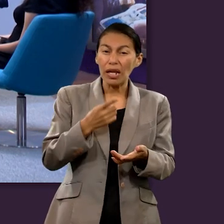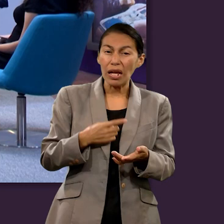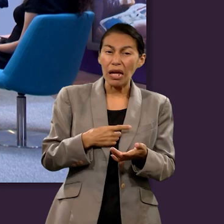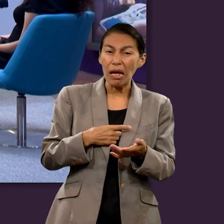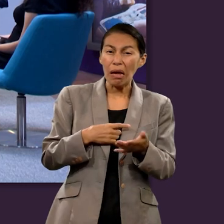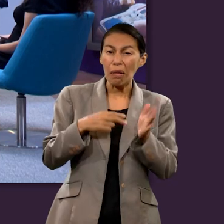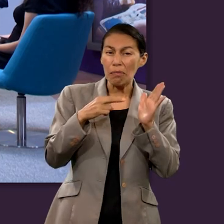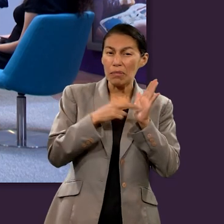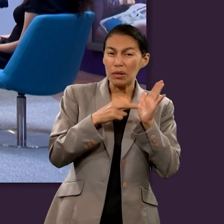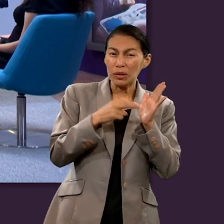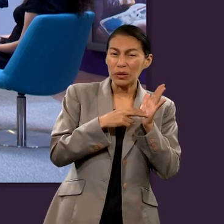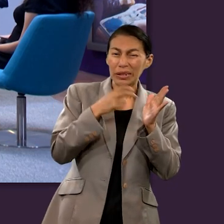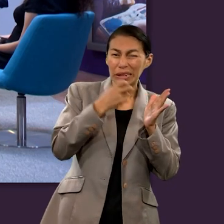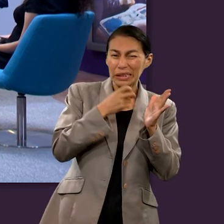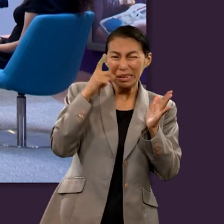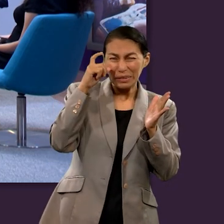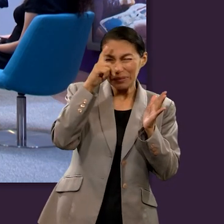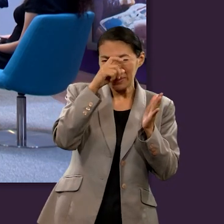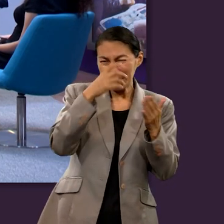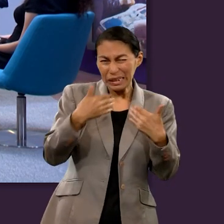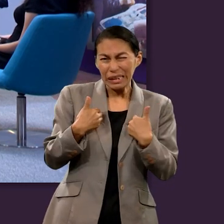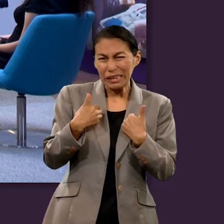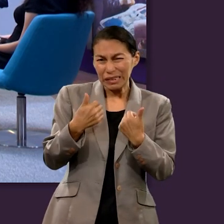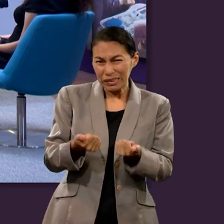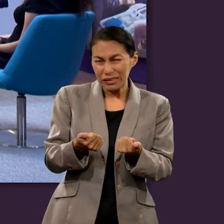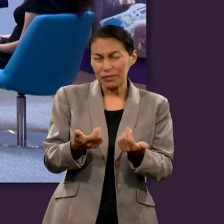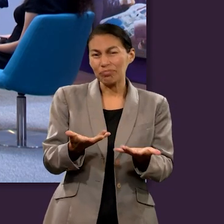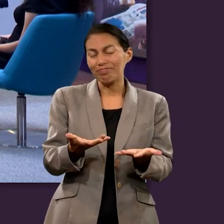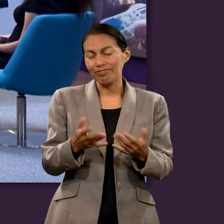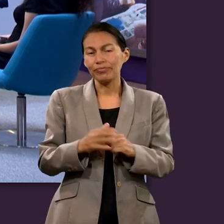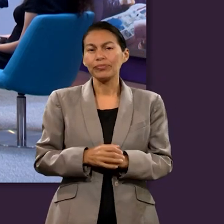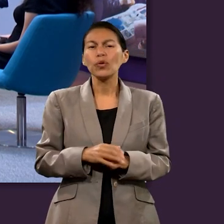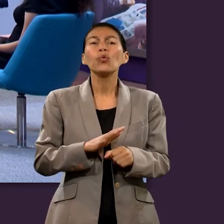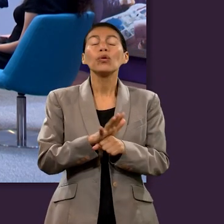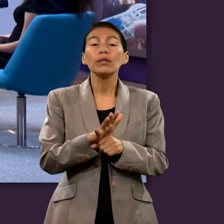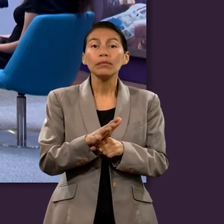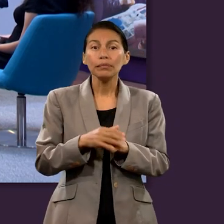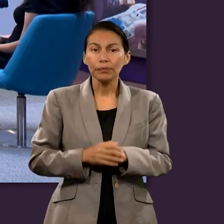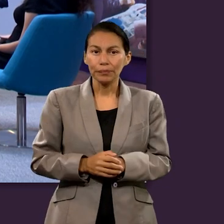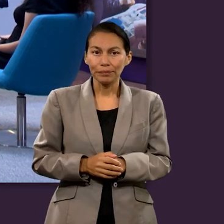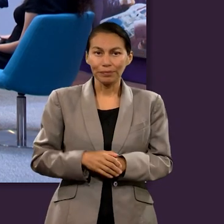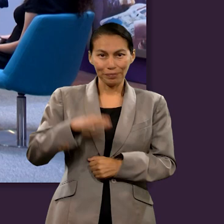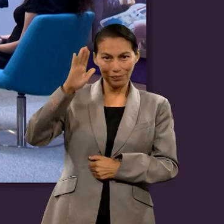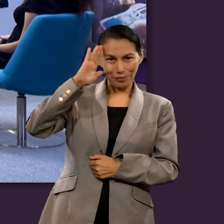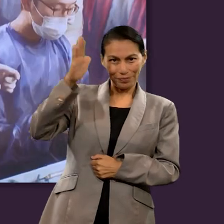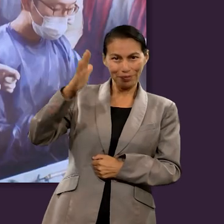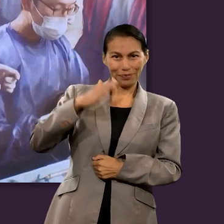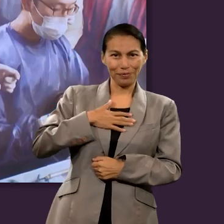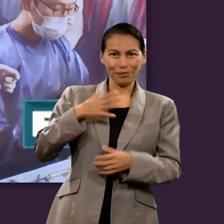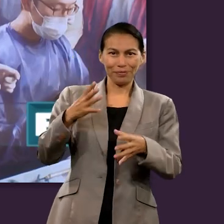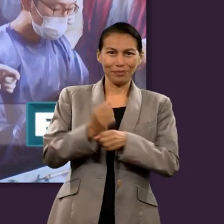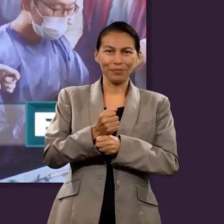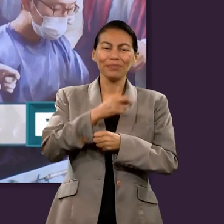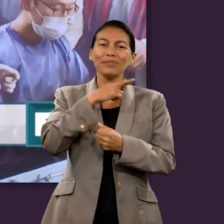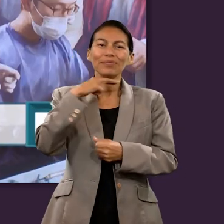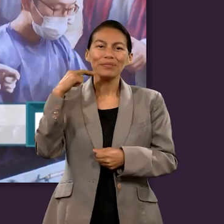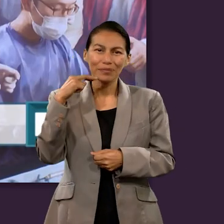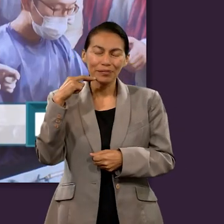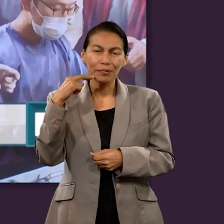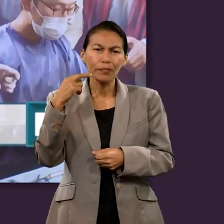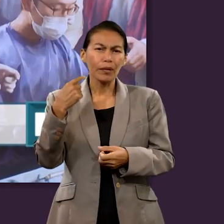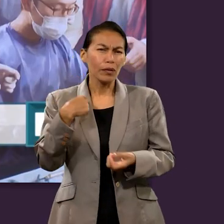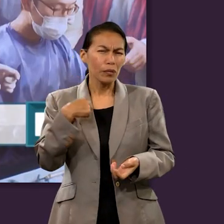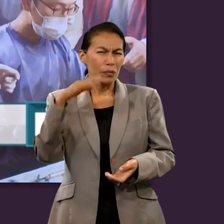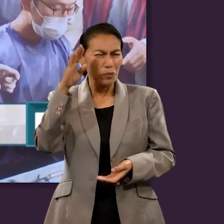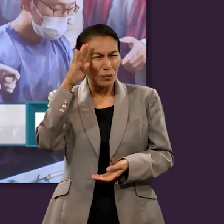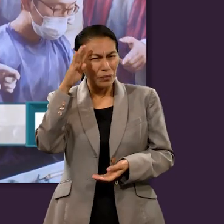corta cuál es ese pasaje bíblico que para ustedes ha sido difícil de interpretar o comprender. Hola, soy